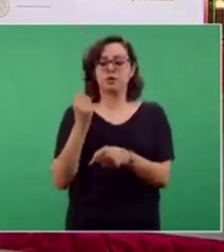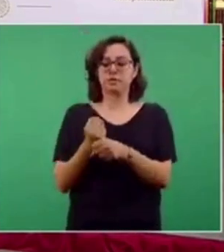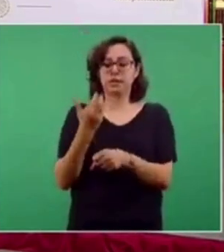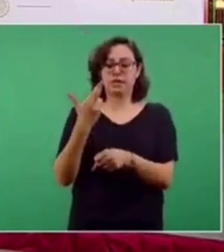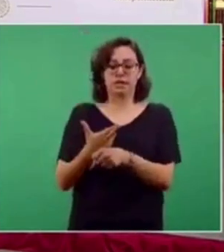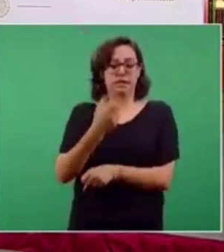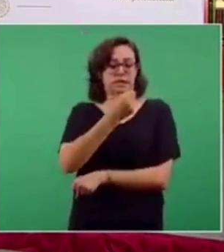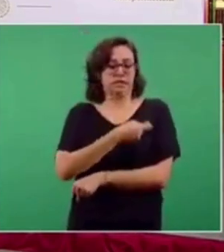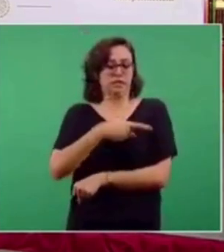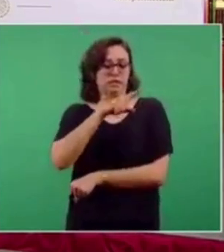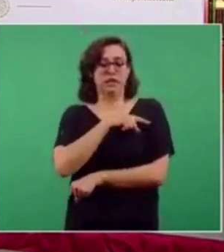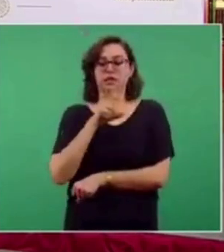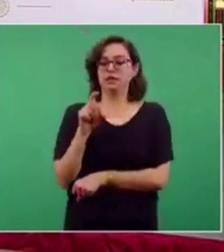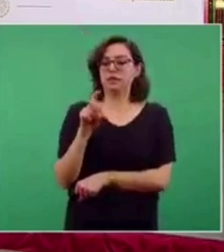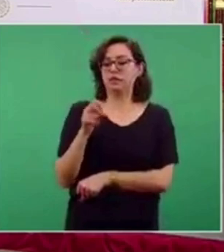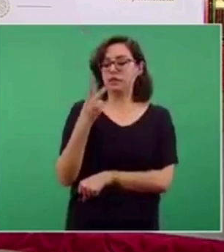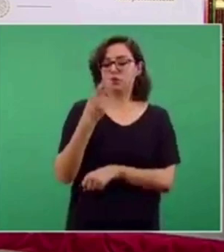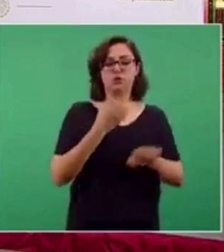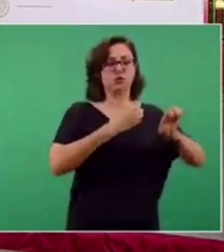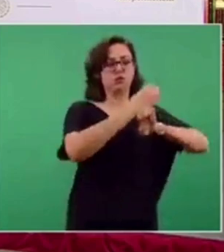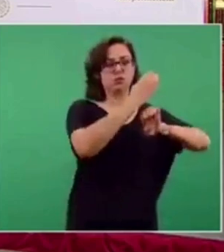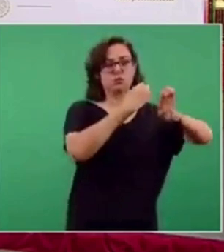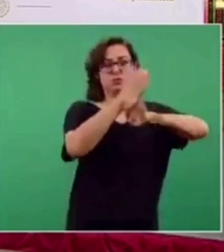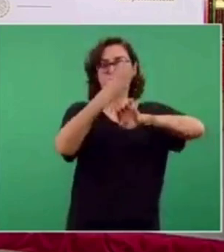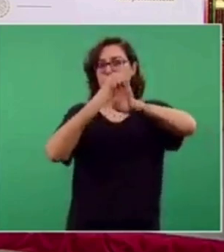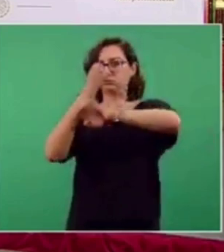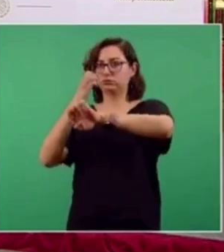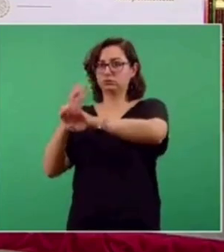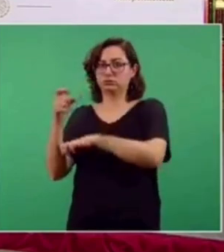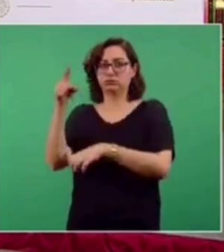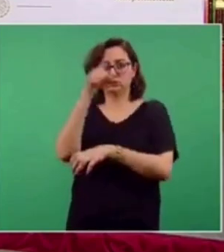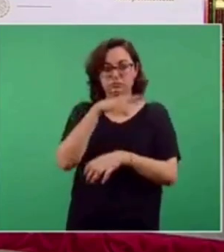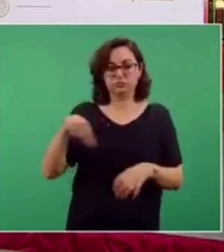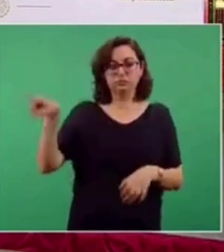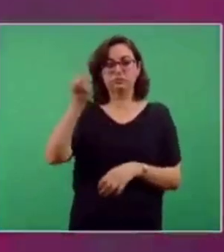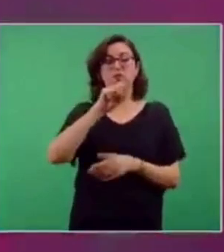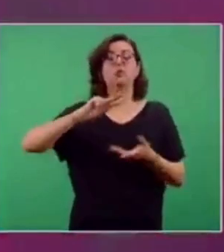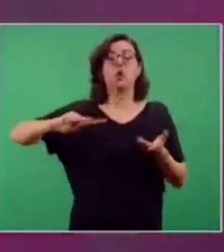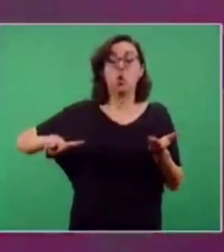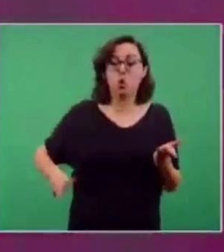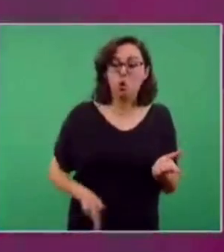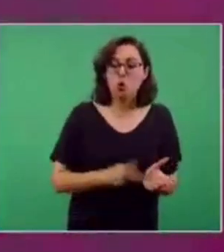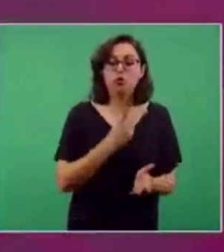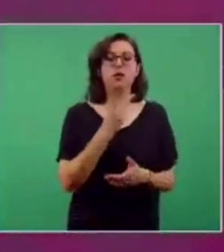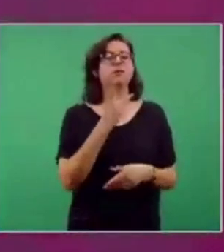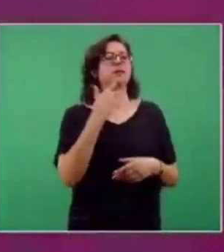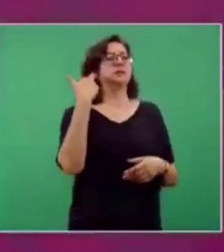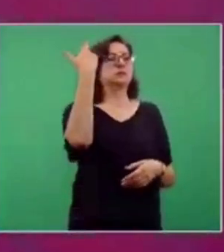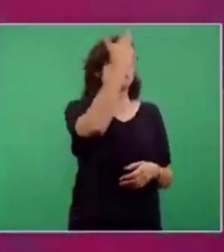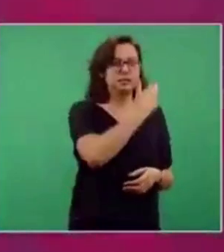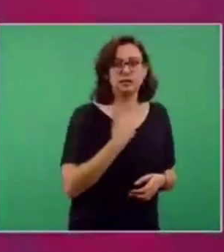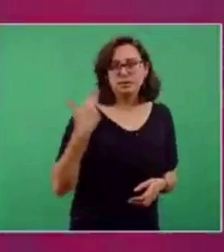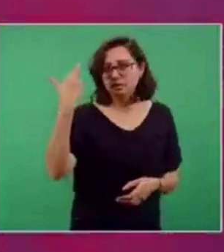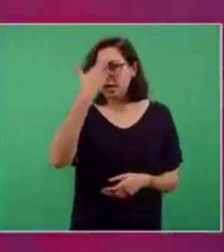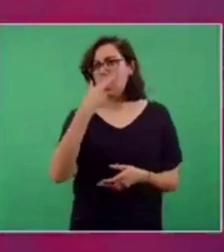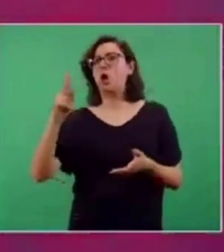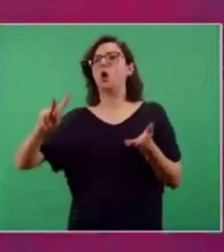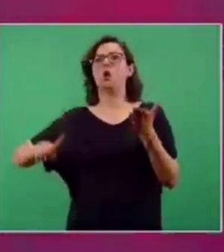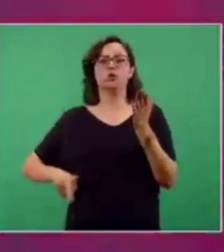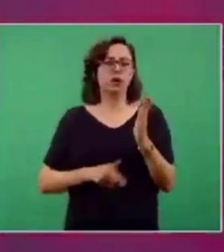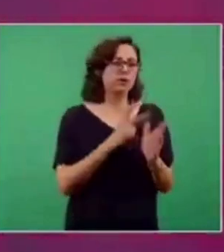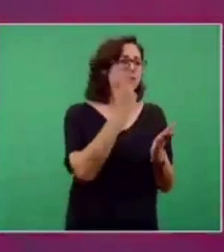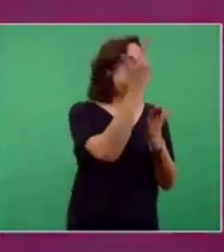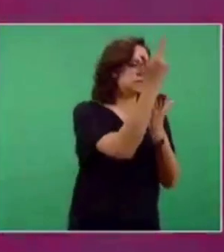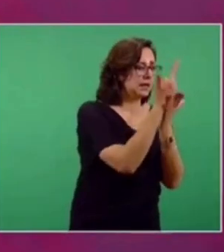de las 32 entidades federativas integrarán nuevamente una revisión del censo